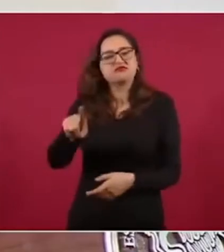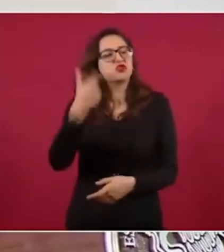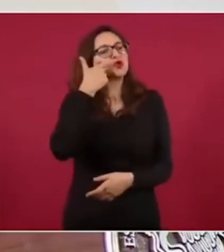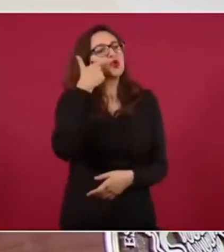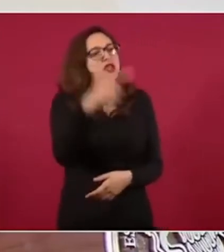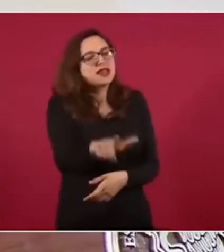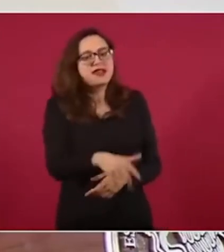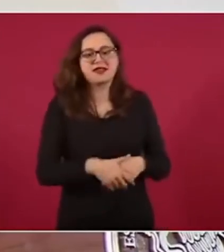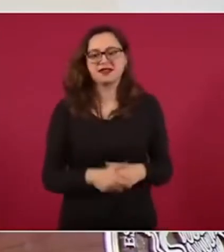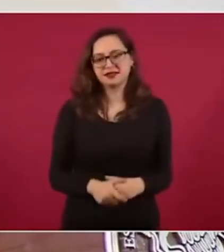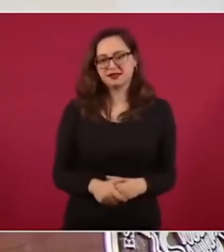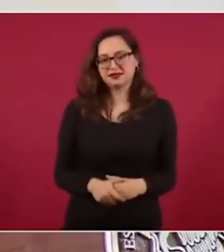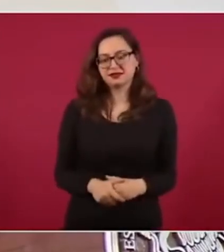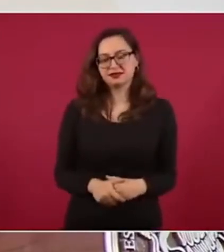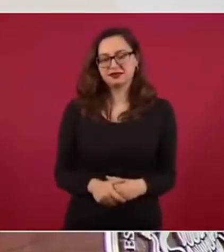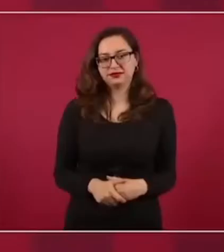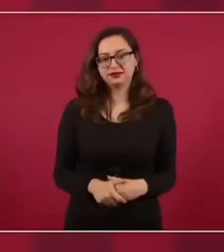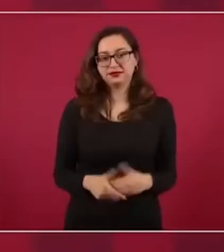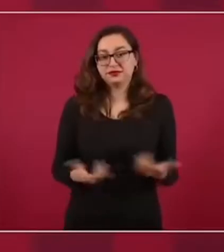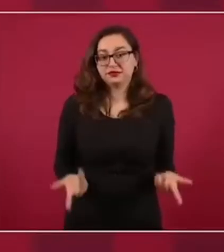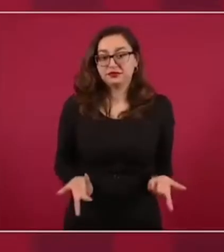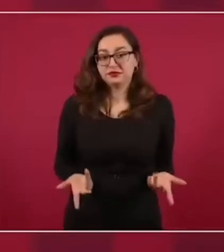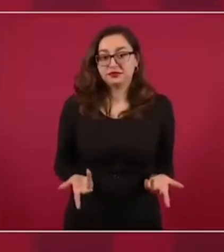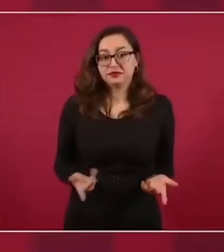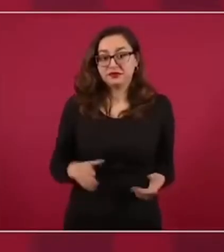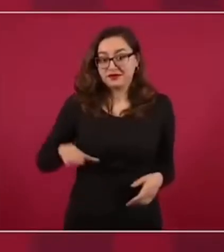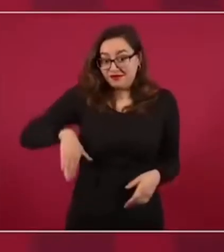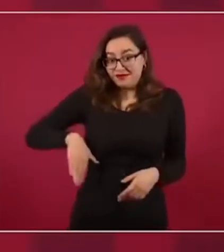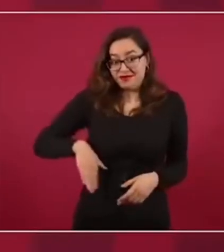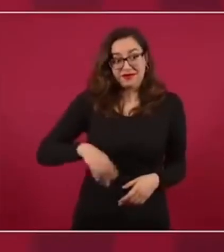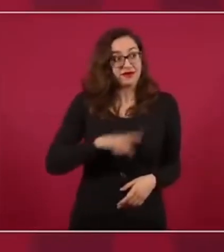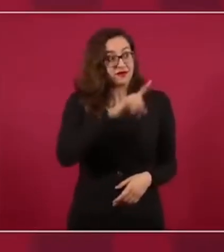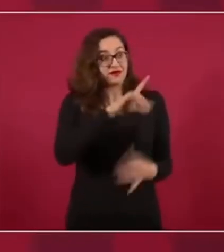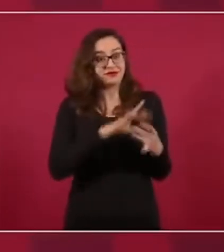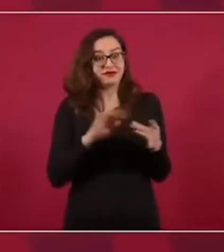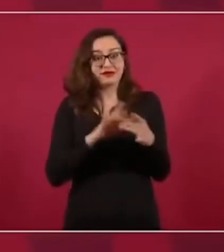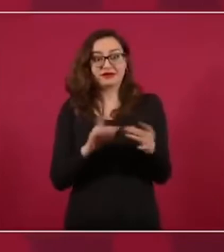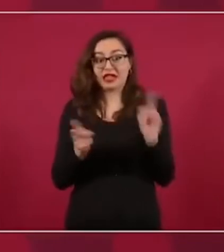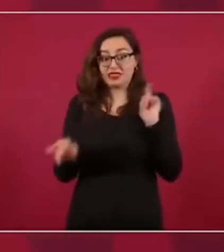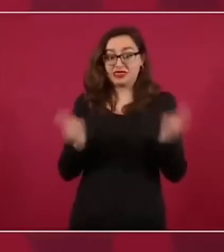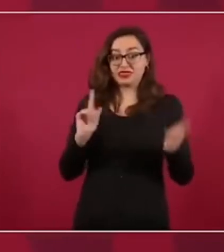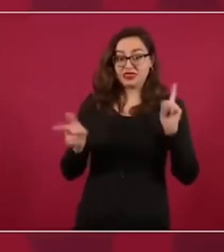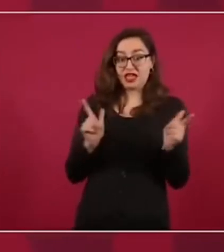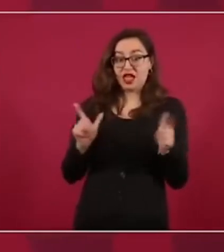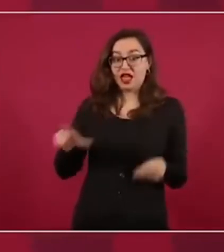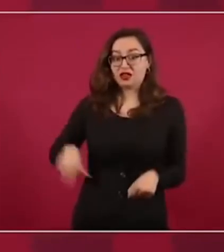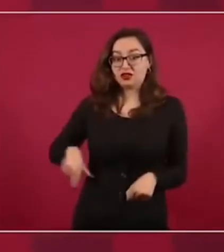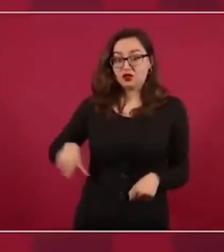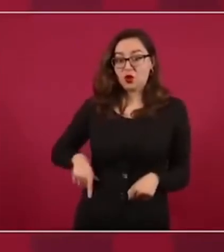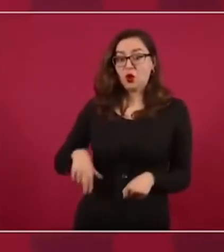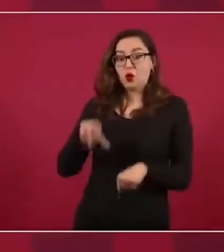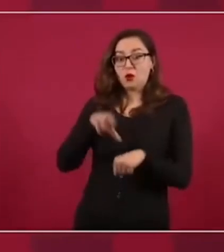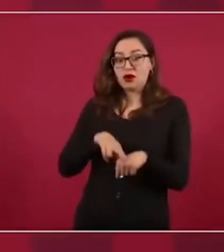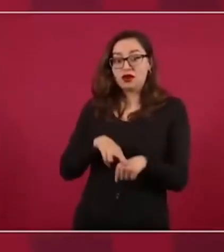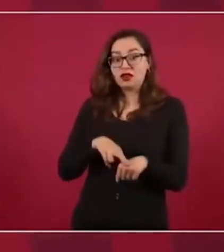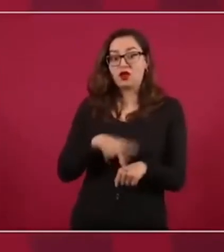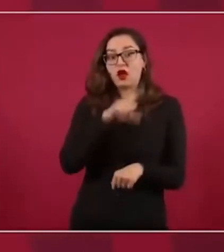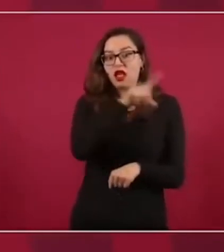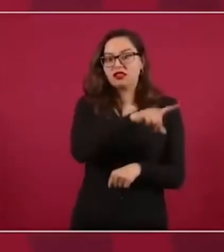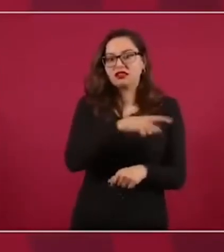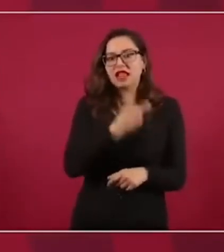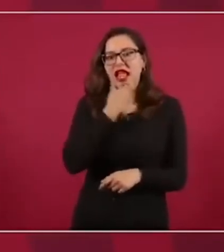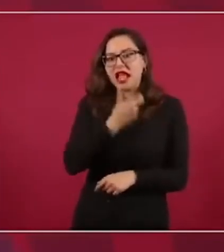del gobernador de Texas, sabes que él se